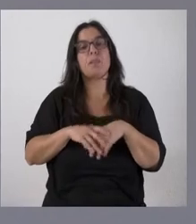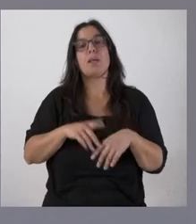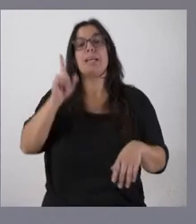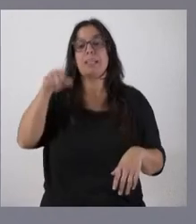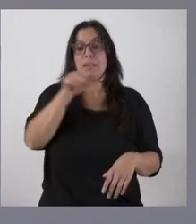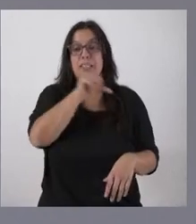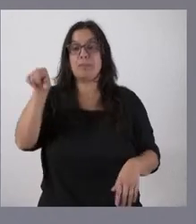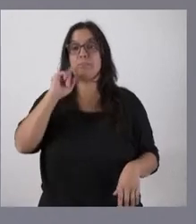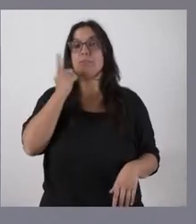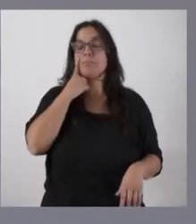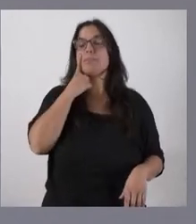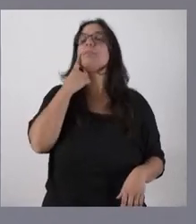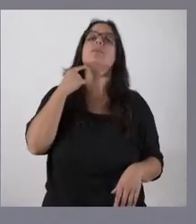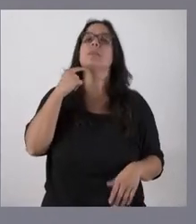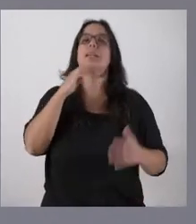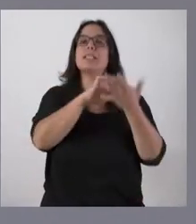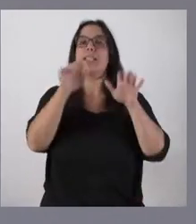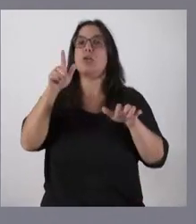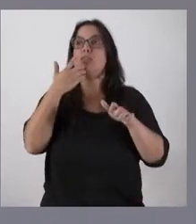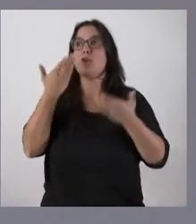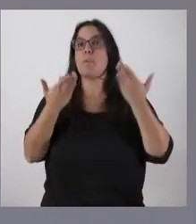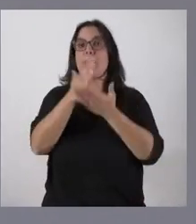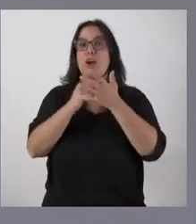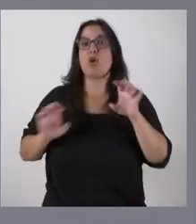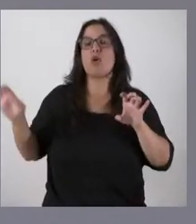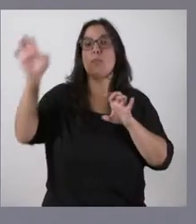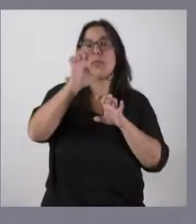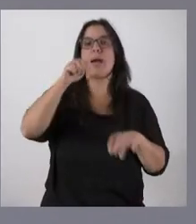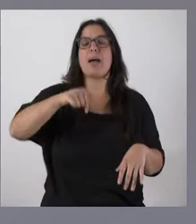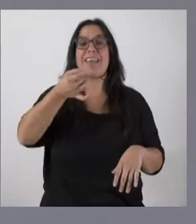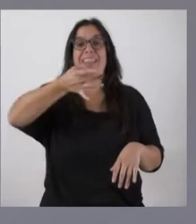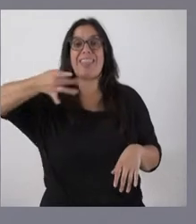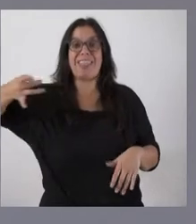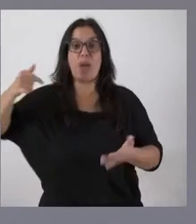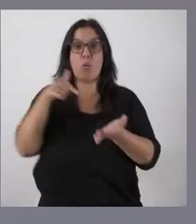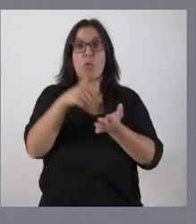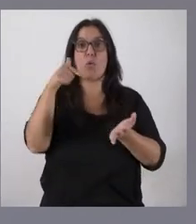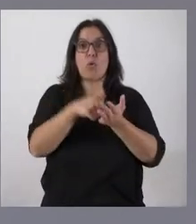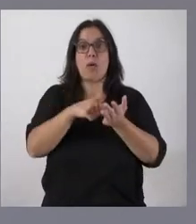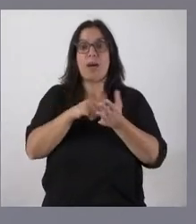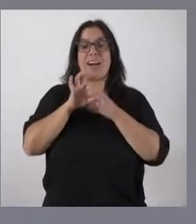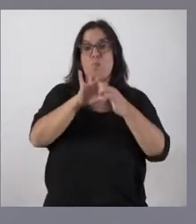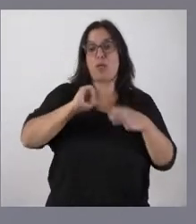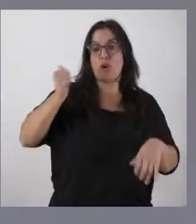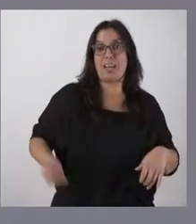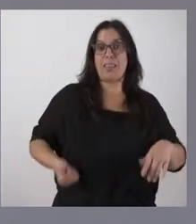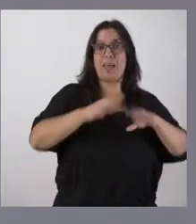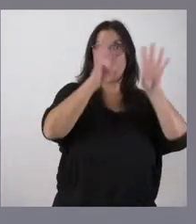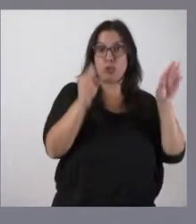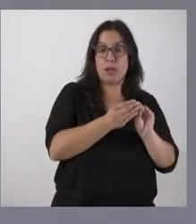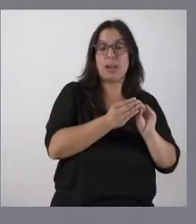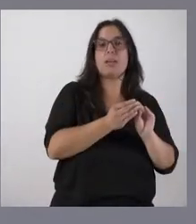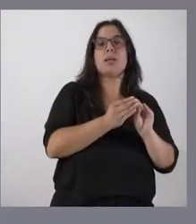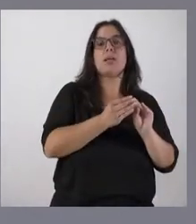esta semana de que Castilla y León están entre las comunidades autónomas con menos nivel de deuda en relación con su PIB, cuatro puntos inferior